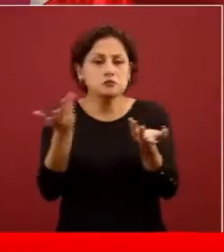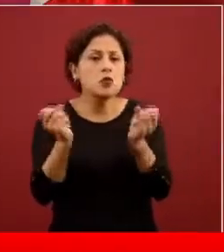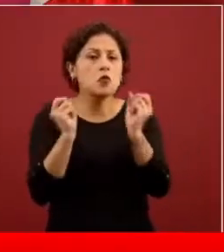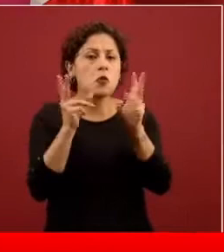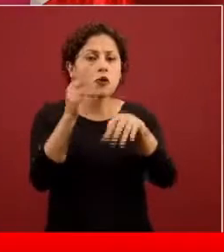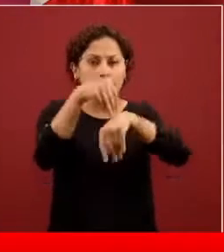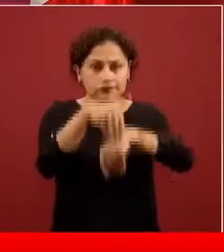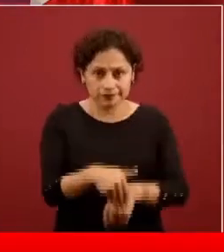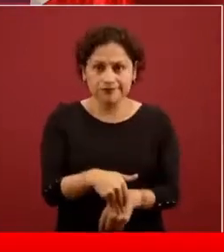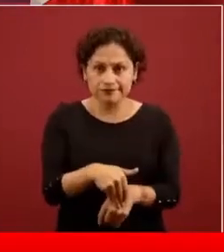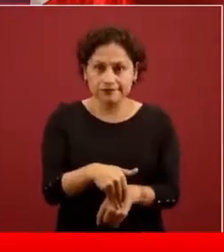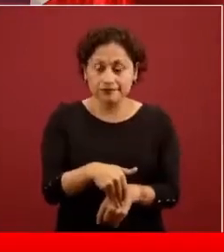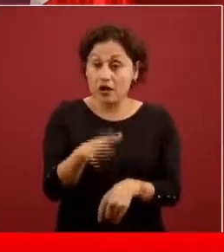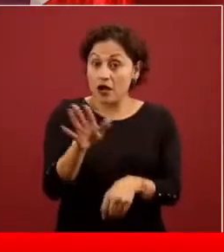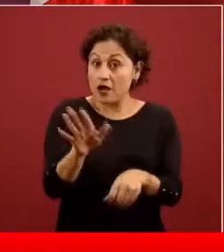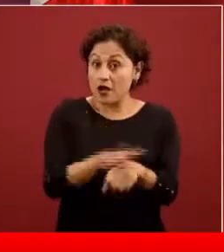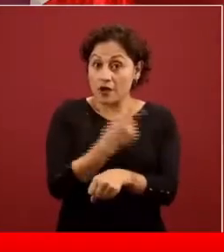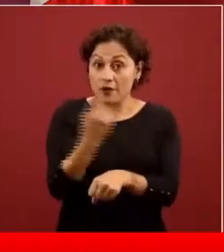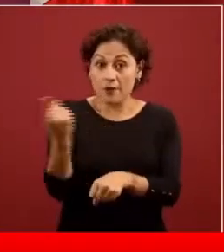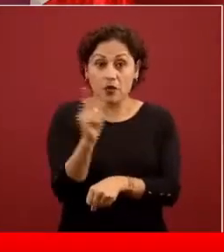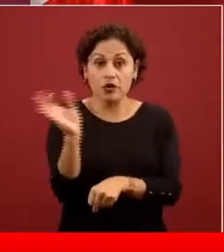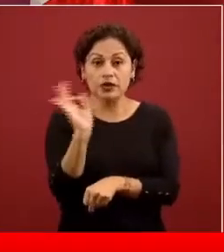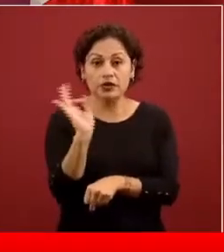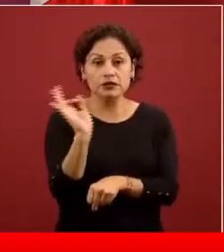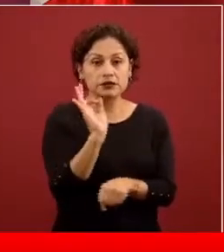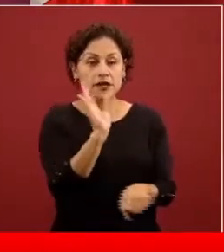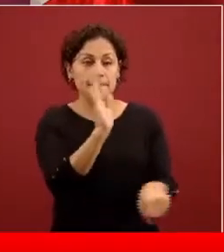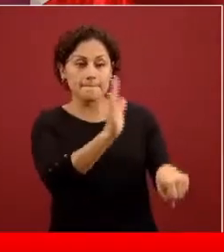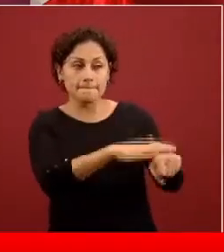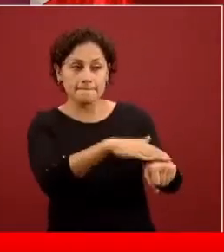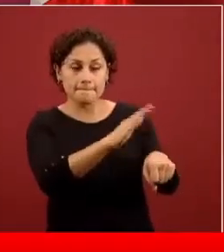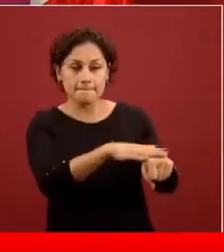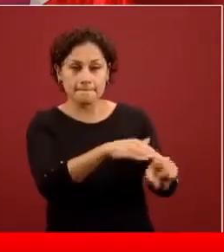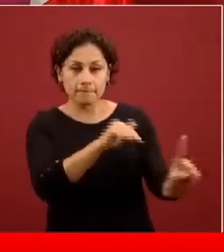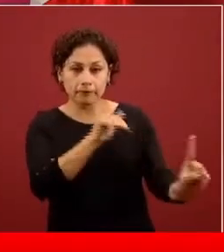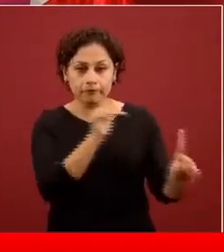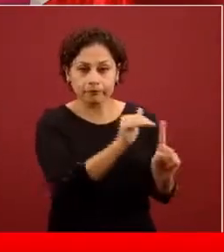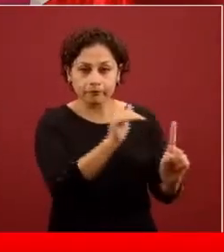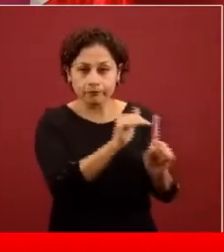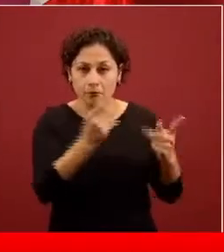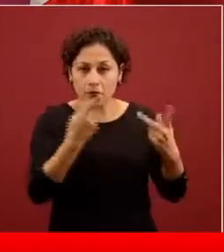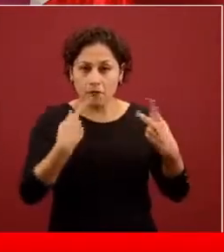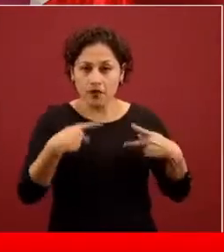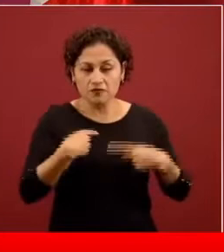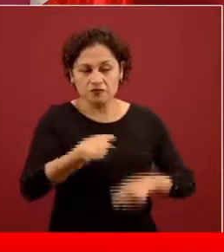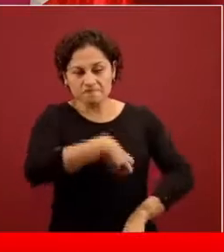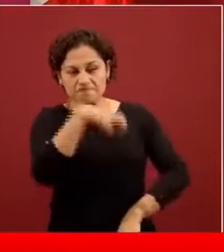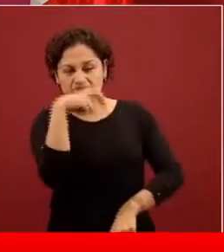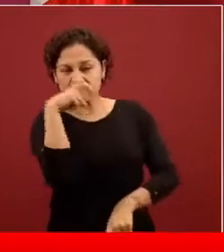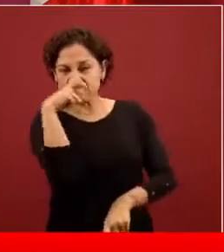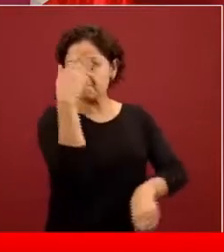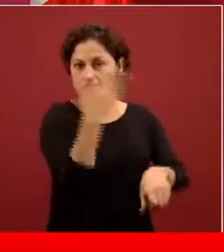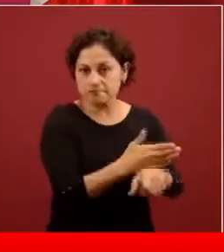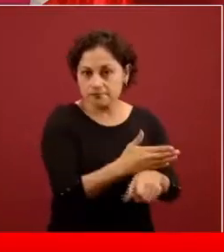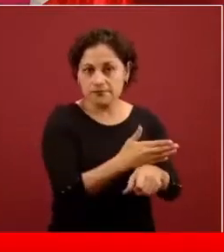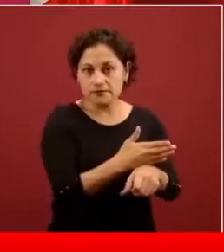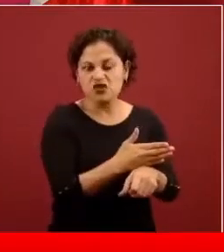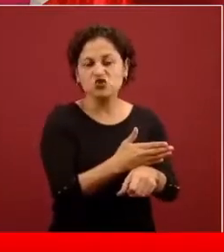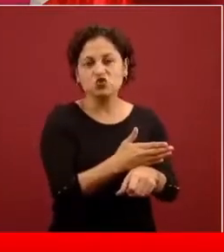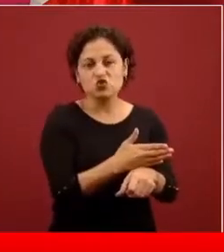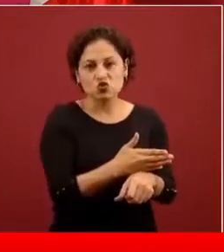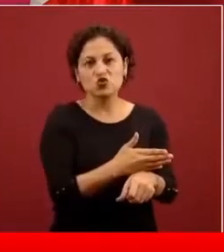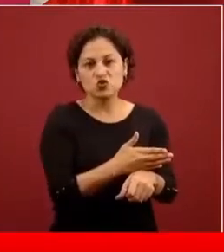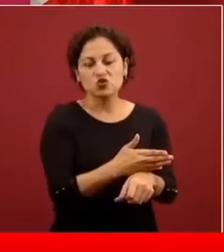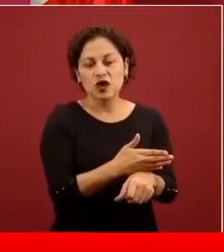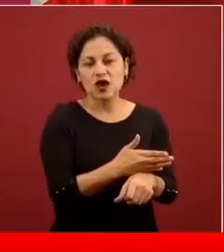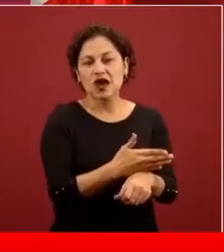personas y empieza a escalar una intención coercitiva, llega la intención de utilizar a la fuerza